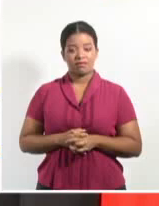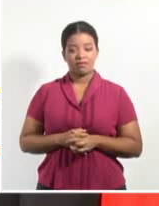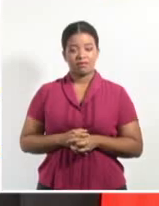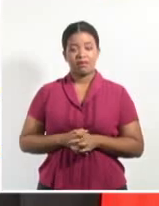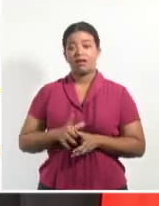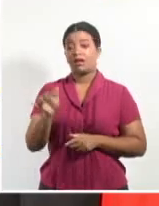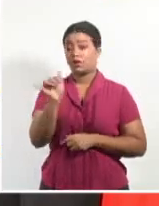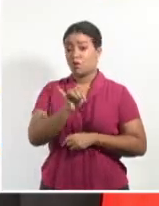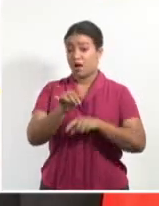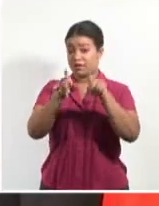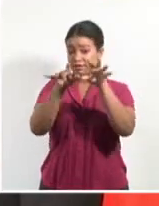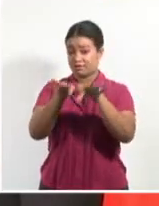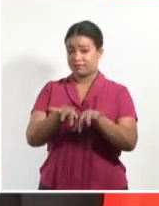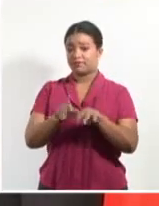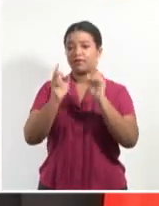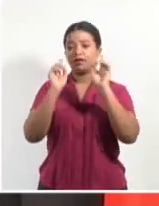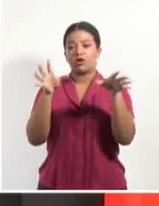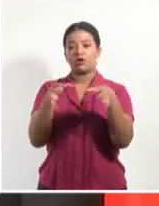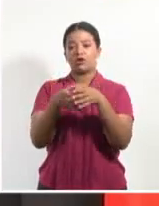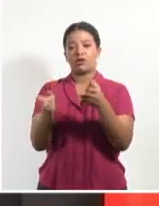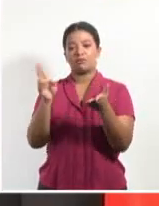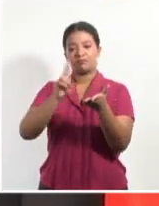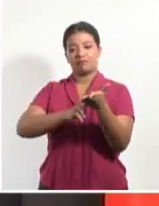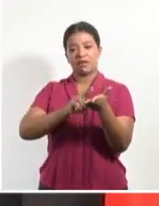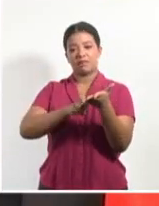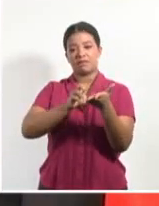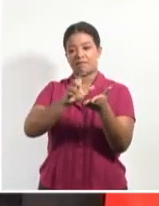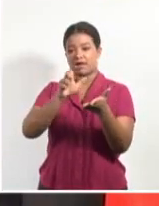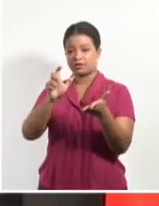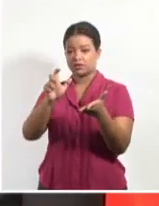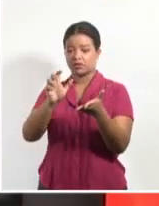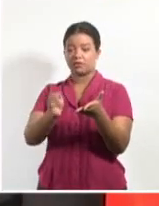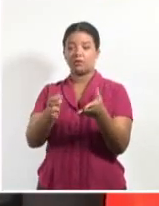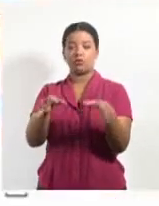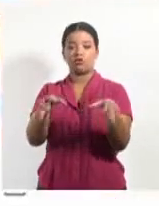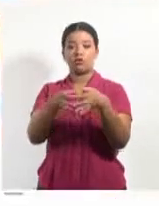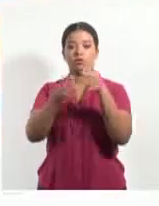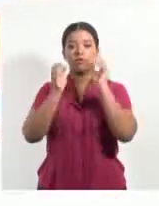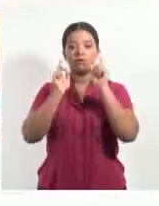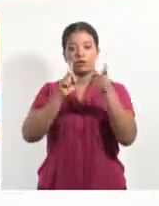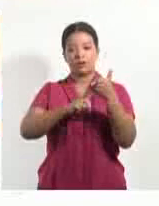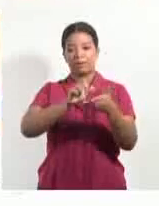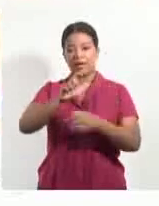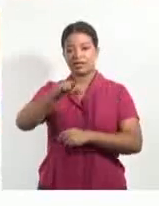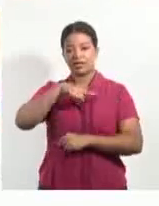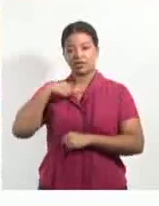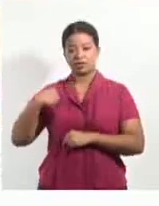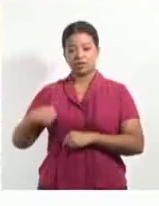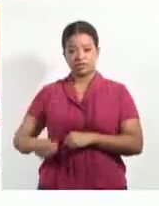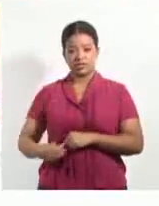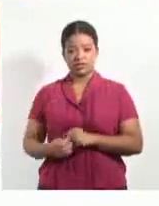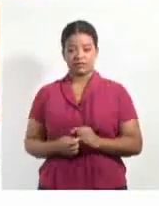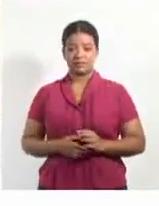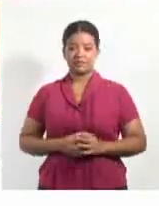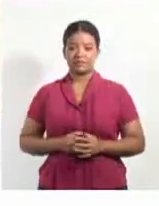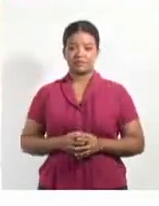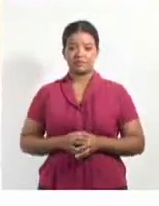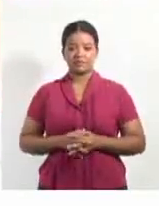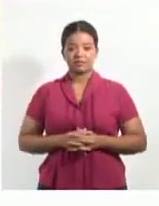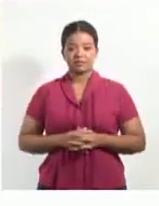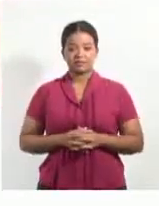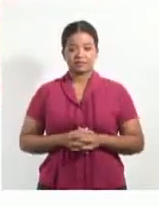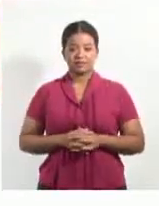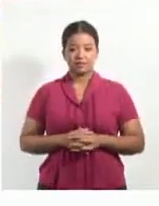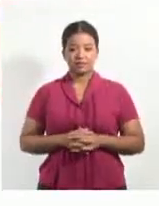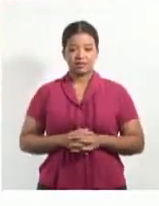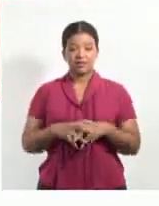cubano se reunió también con el miembro del Comité Permanente del Buro Político del Partido Comunista de China, Kai Qi. En el encuentro se